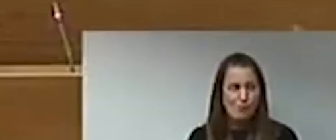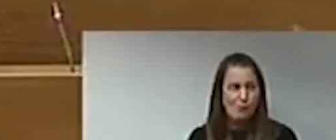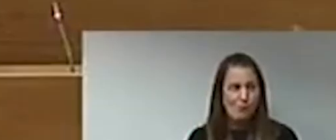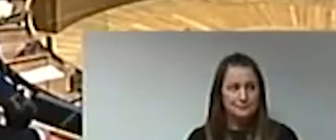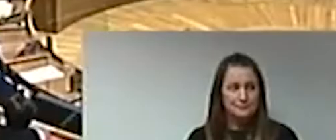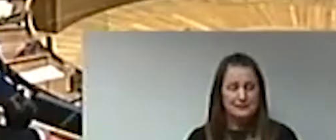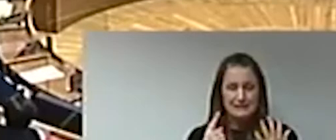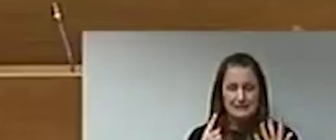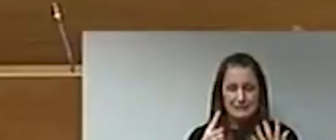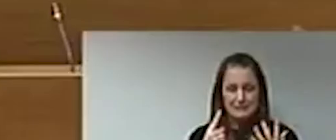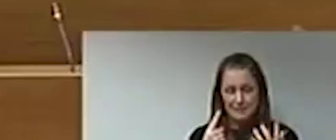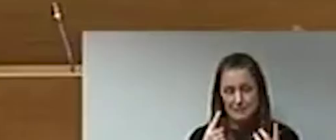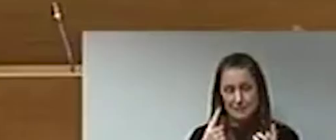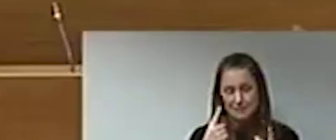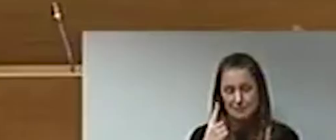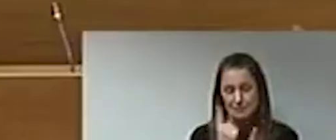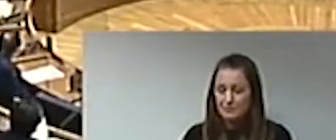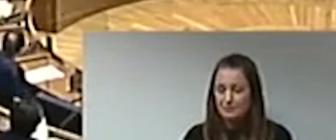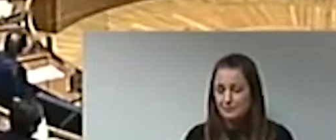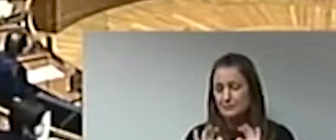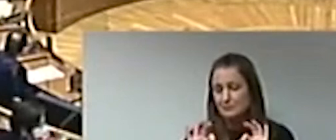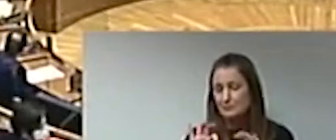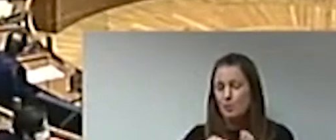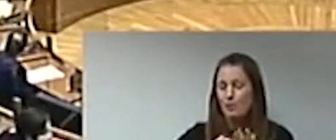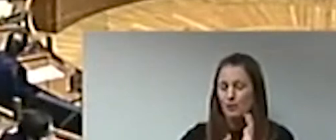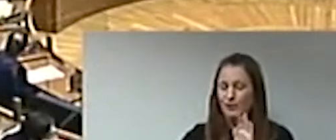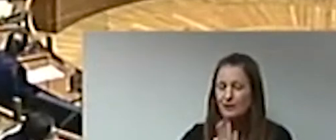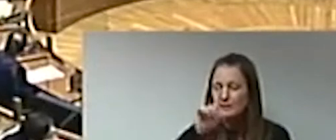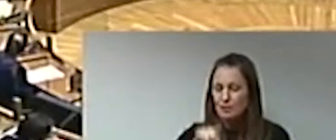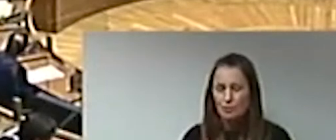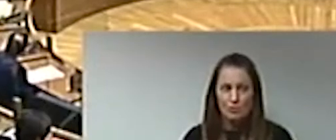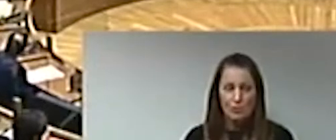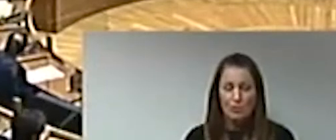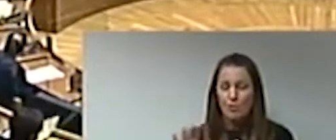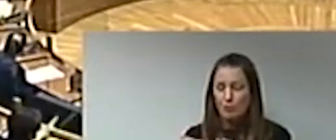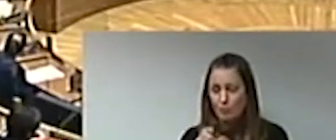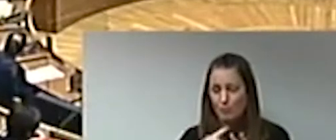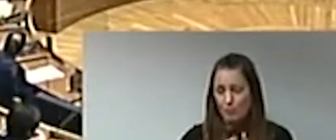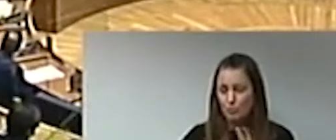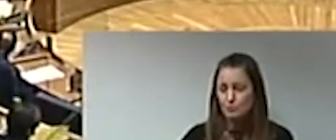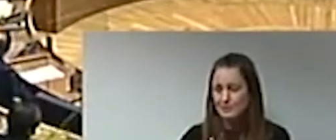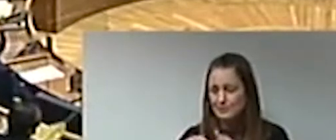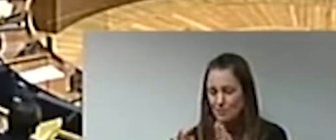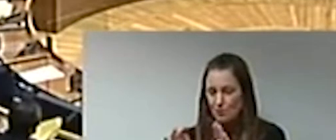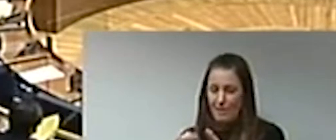acumulado 77 condenas del Tribunal Superior de Justicia por vulneración de los derechos fundamentales.